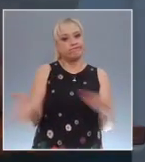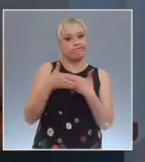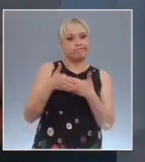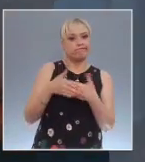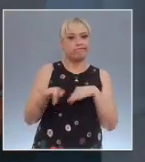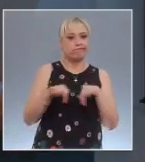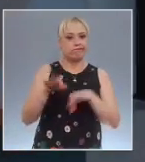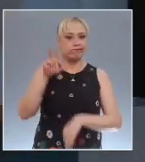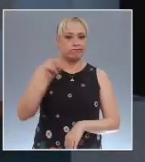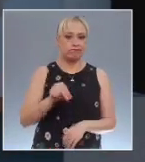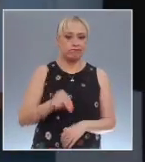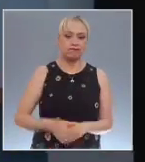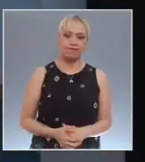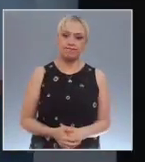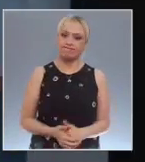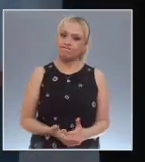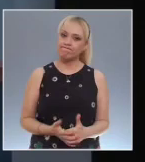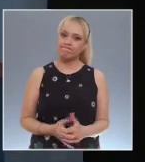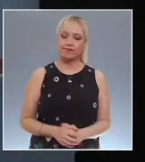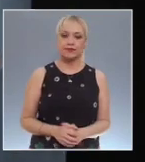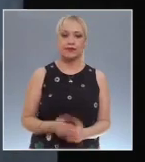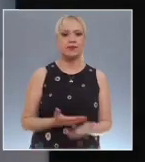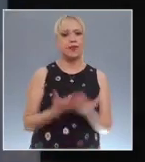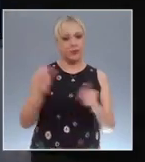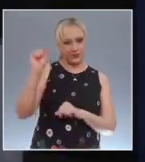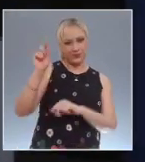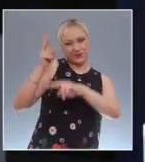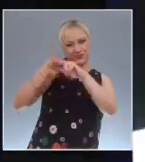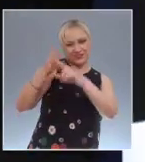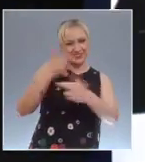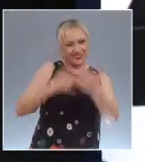Vámonos rápidamente a un corte y regresamos con más.